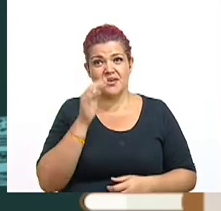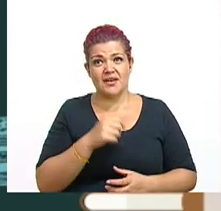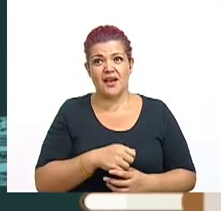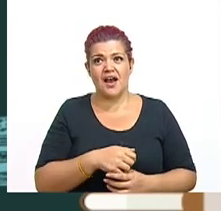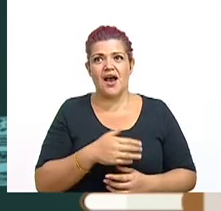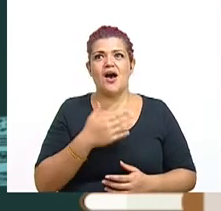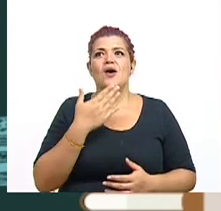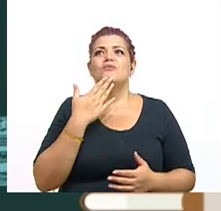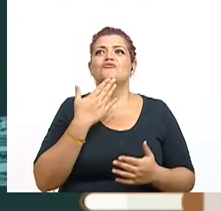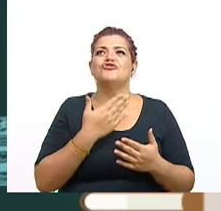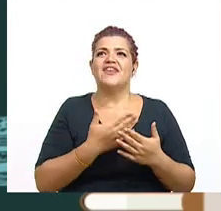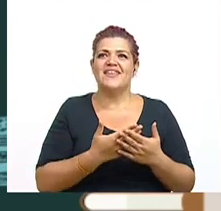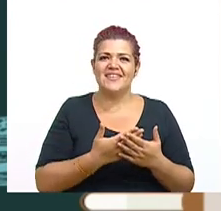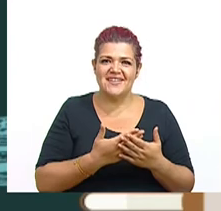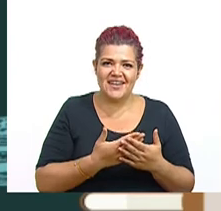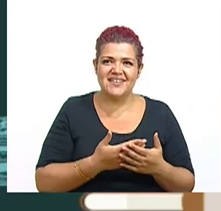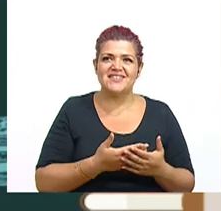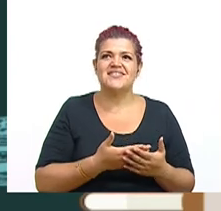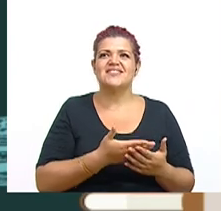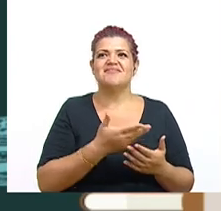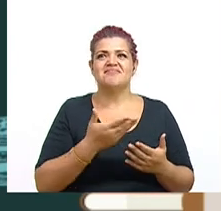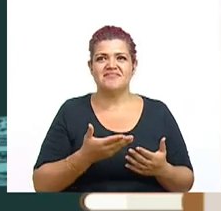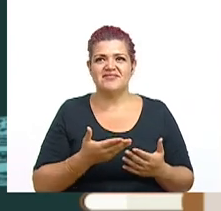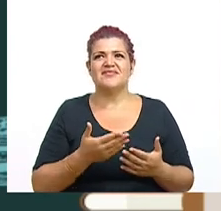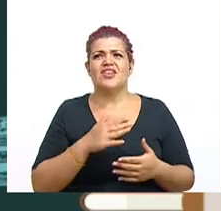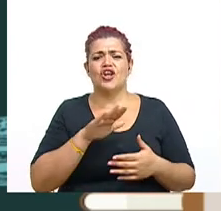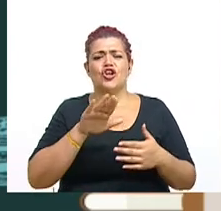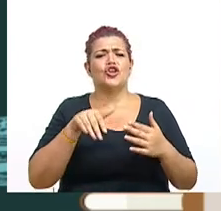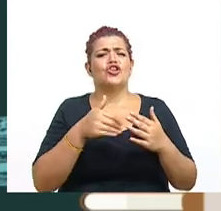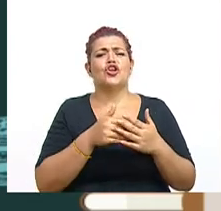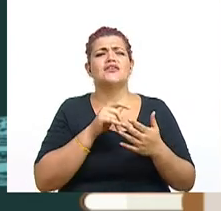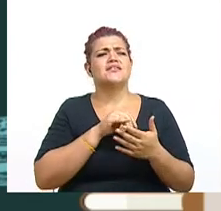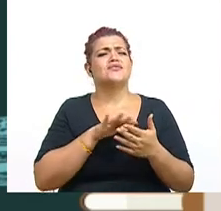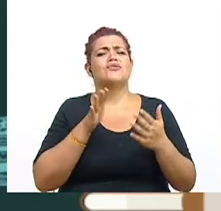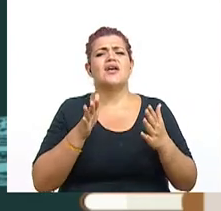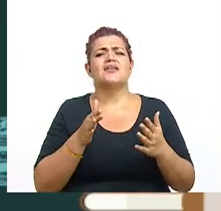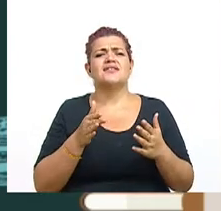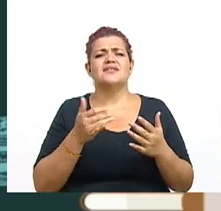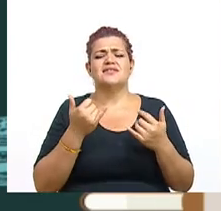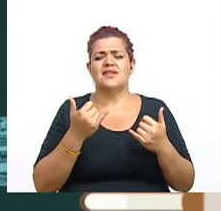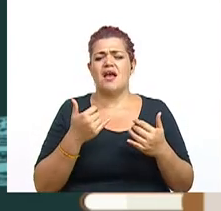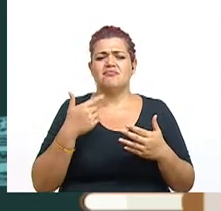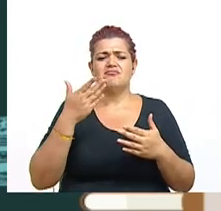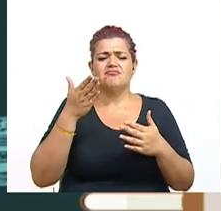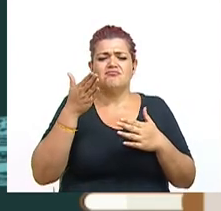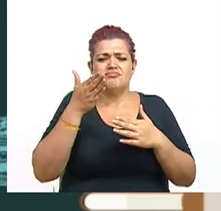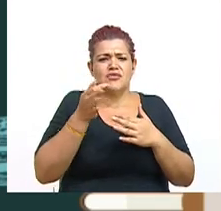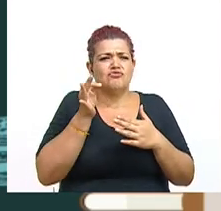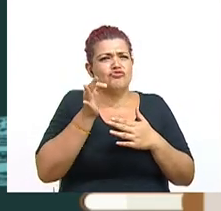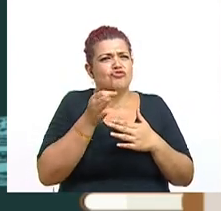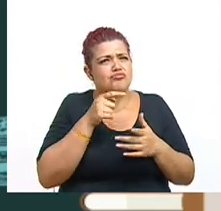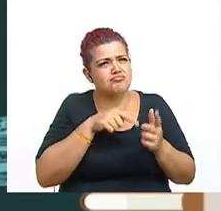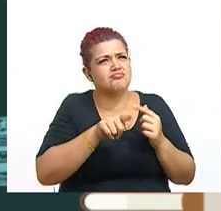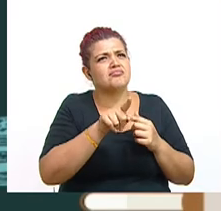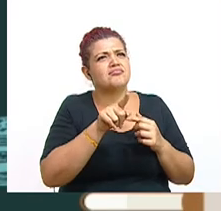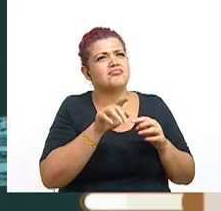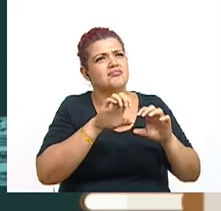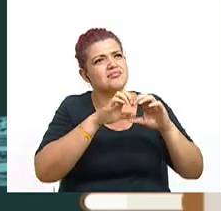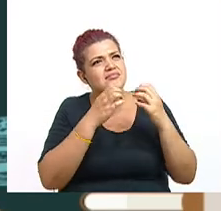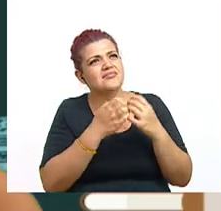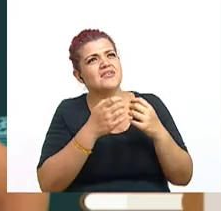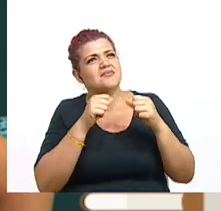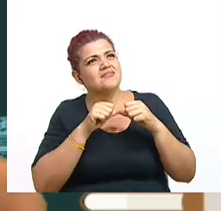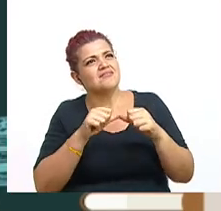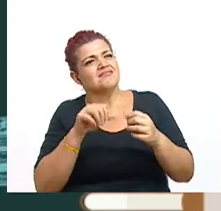Muchas gracias don José Pablo y gracias a todos esos estudiantes que pronto estarán en las aulas universitarias para continuar